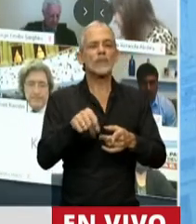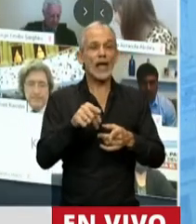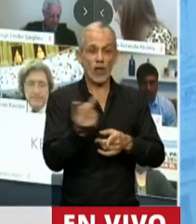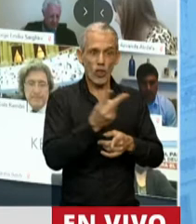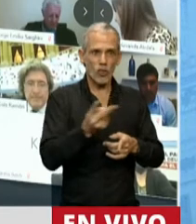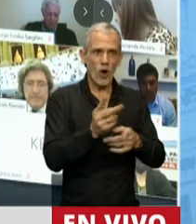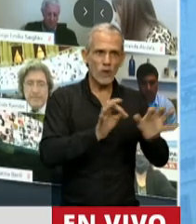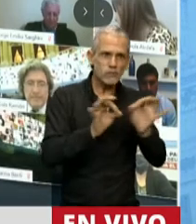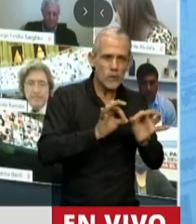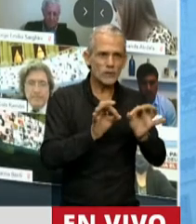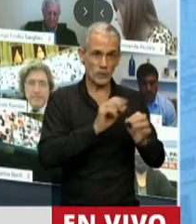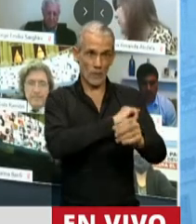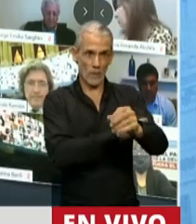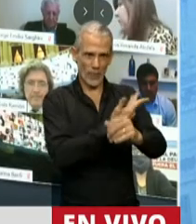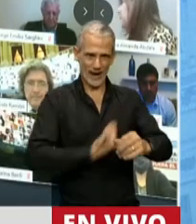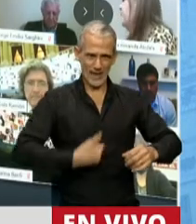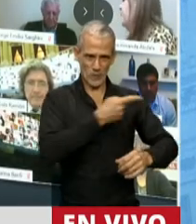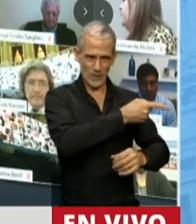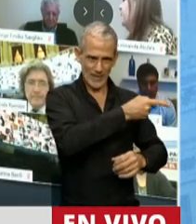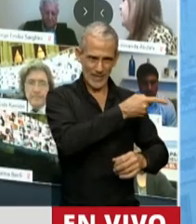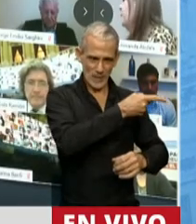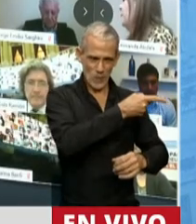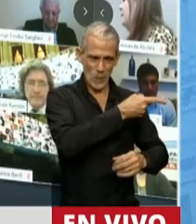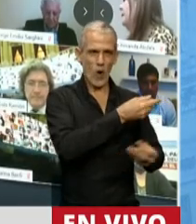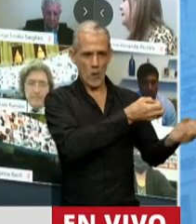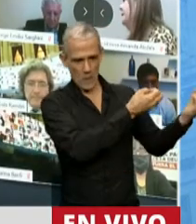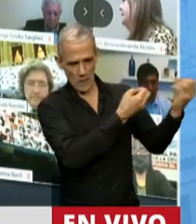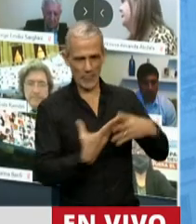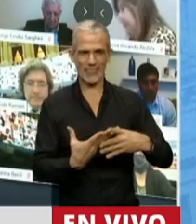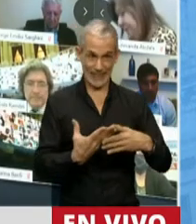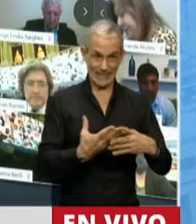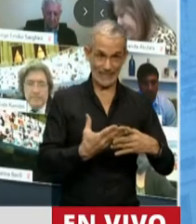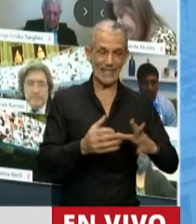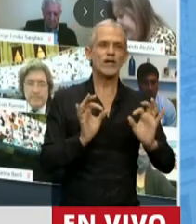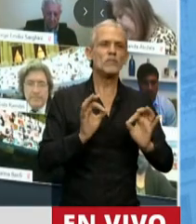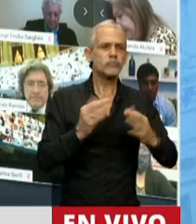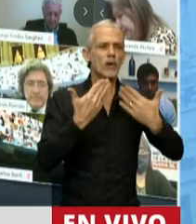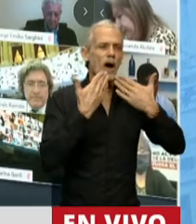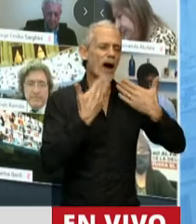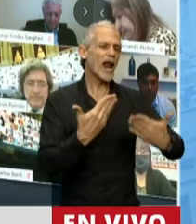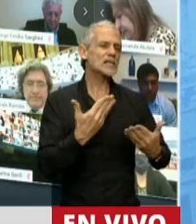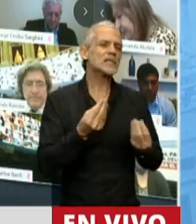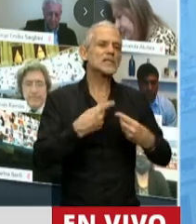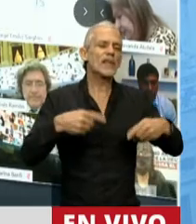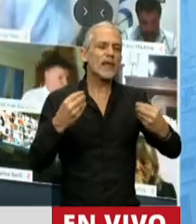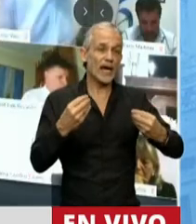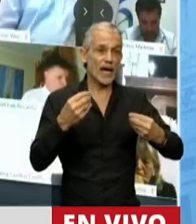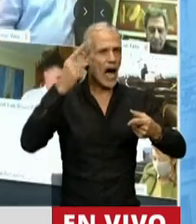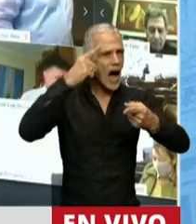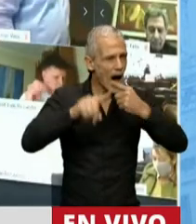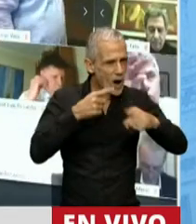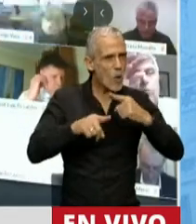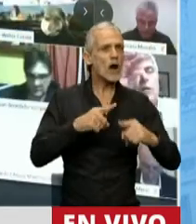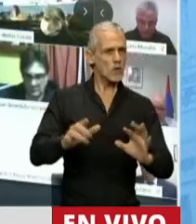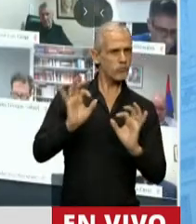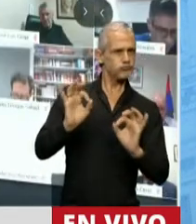mandados por el Ejecutivo y que gracias al acuerdo que